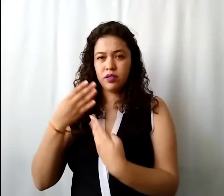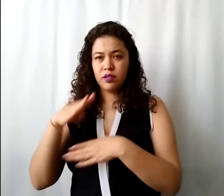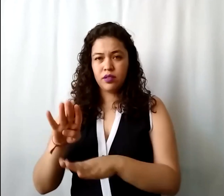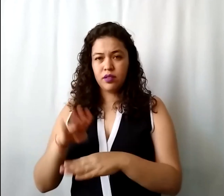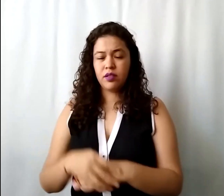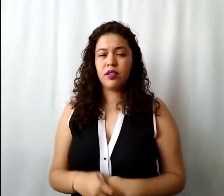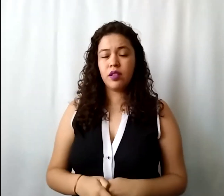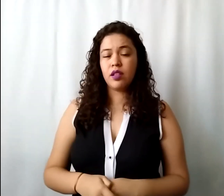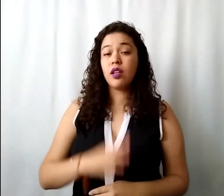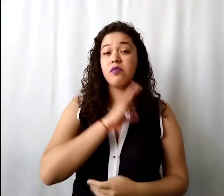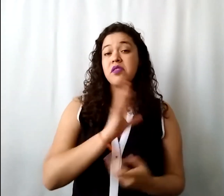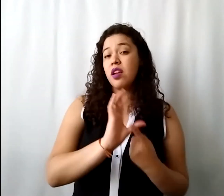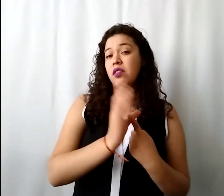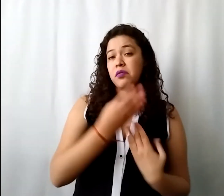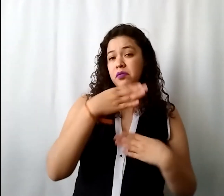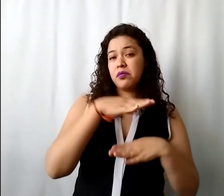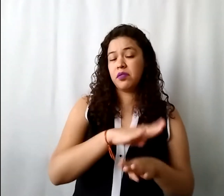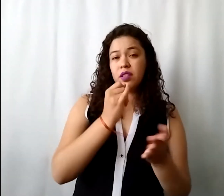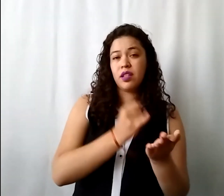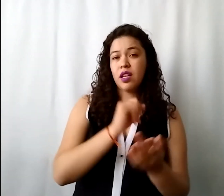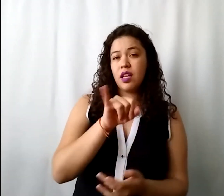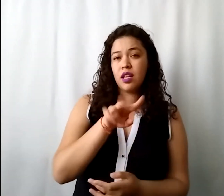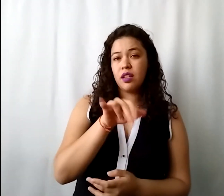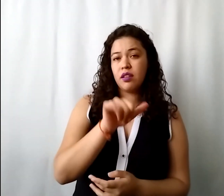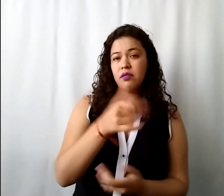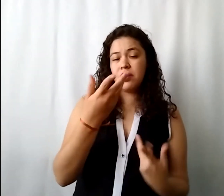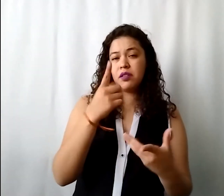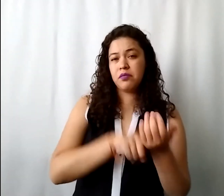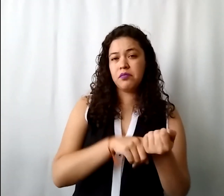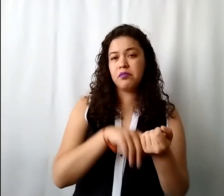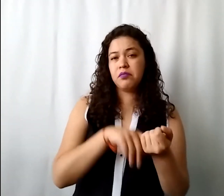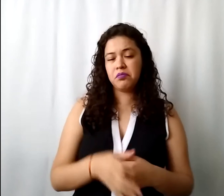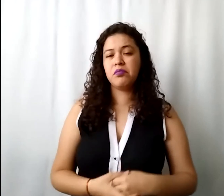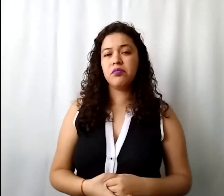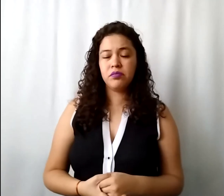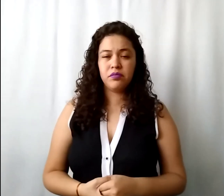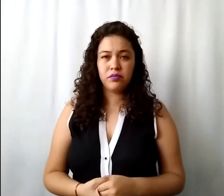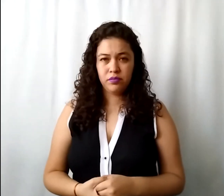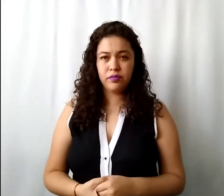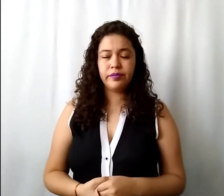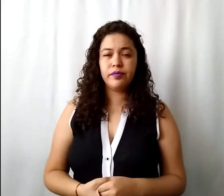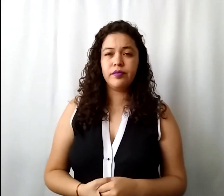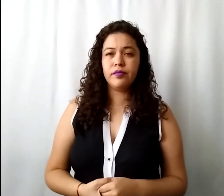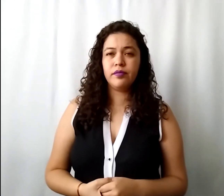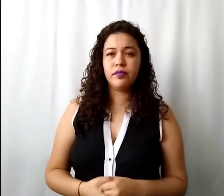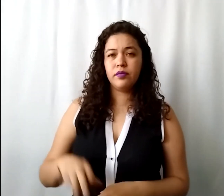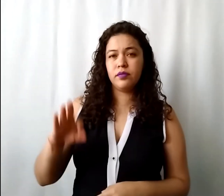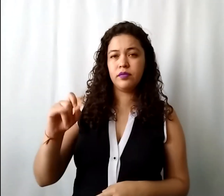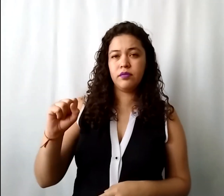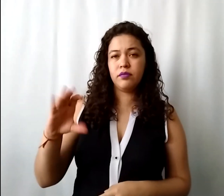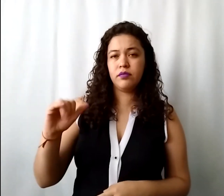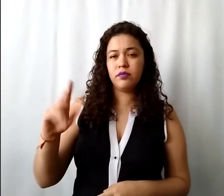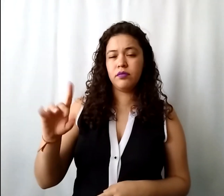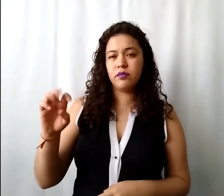poner ya las comisiones bancarias con el IVA incluido ok de Francisca Domínguez